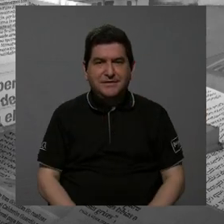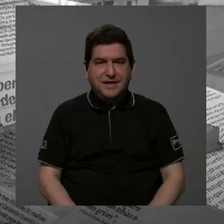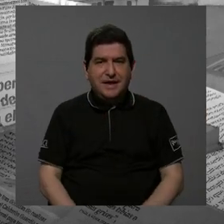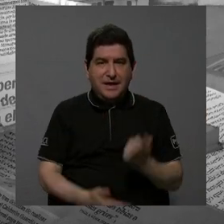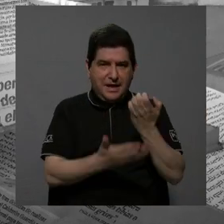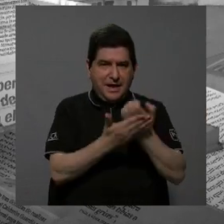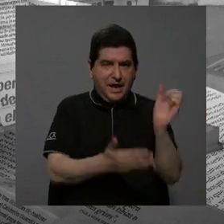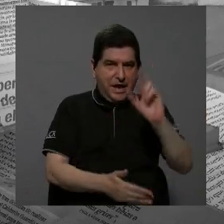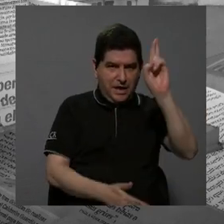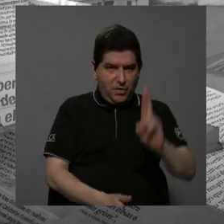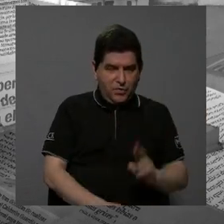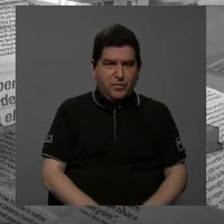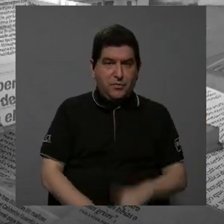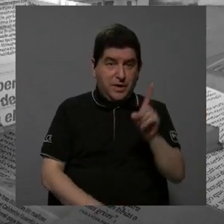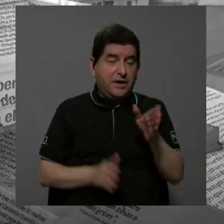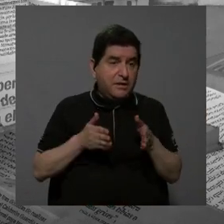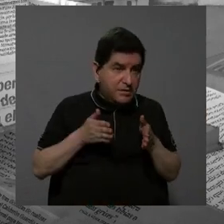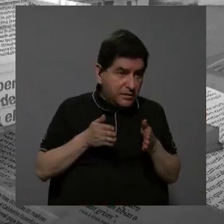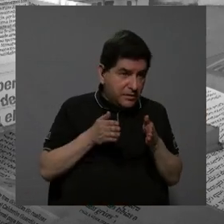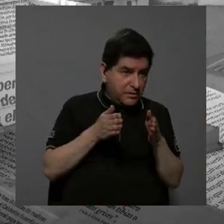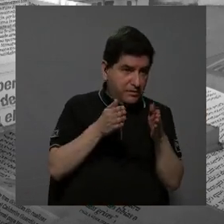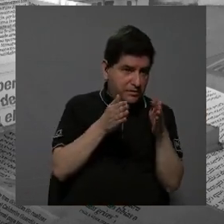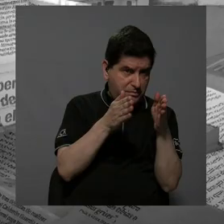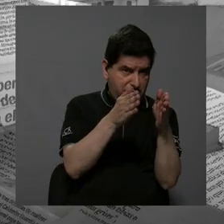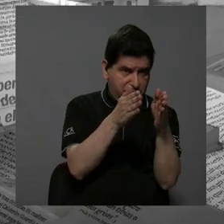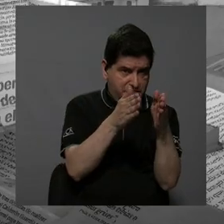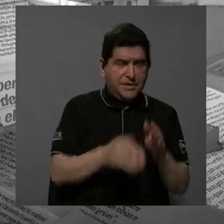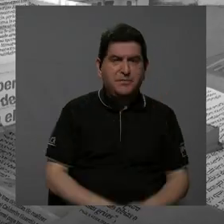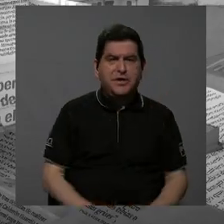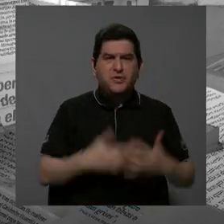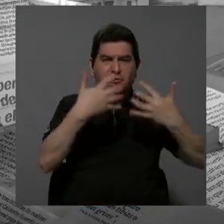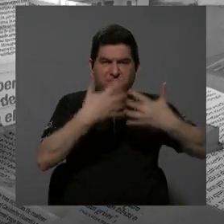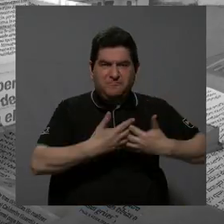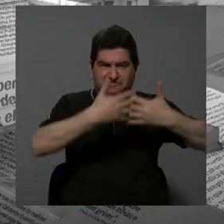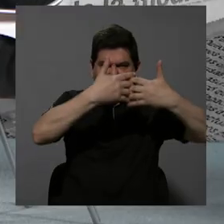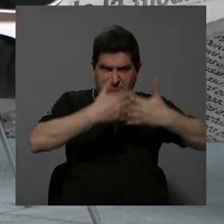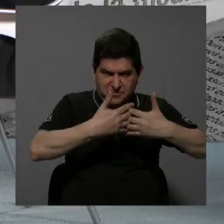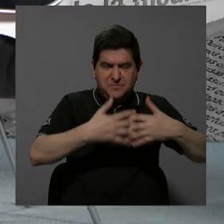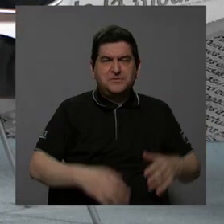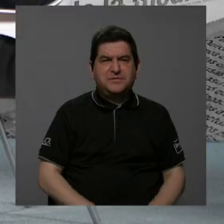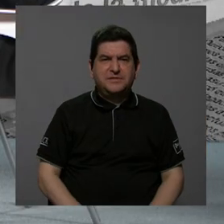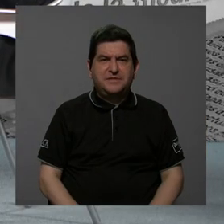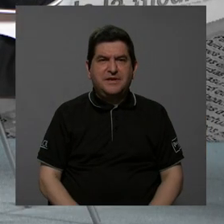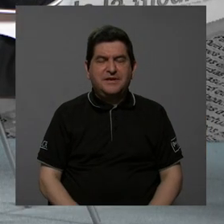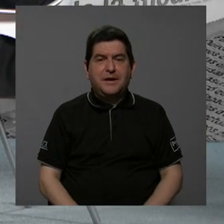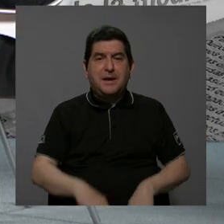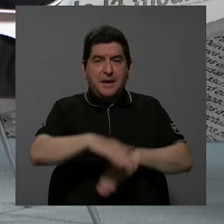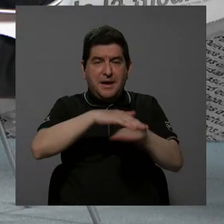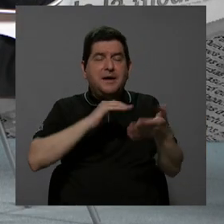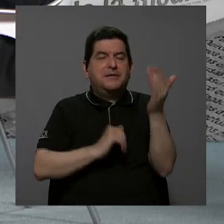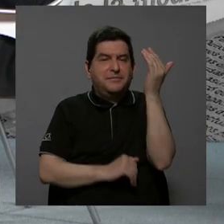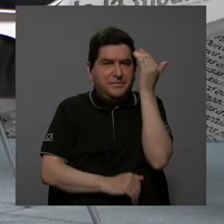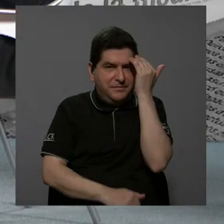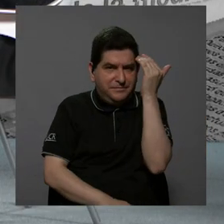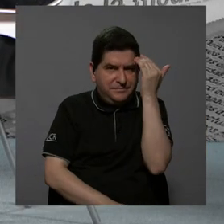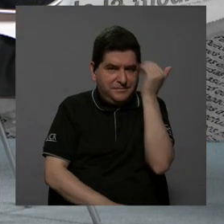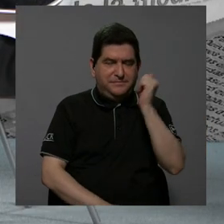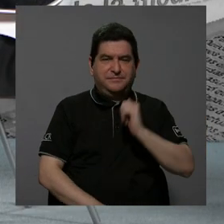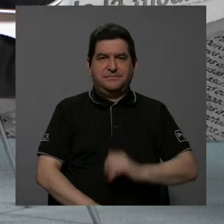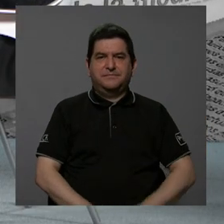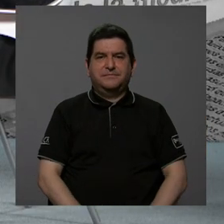economía costarricense va en una dirección de mayor industrialización, mayor industria basada en el conocimiento,